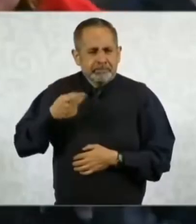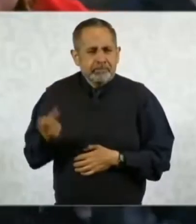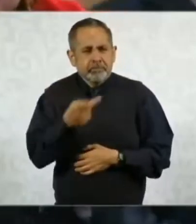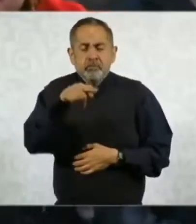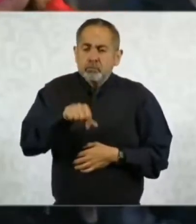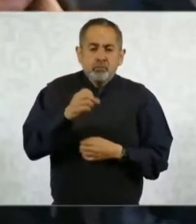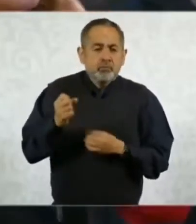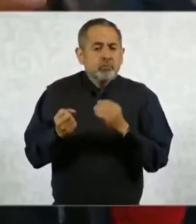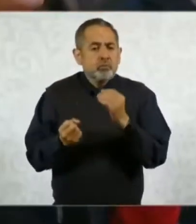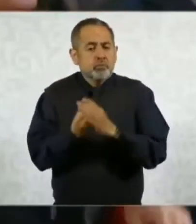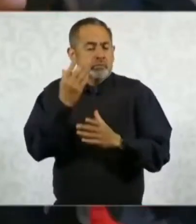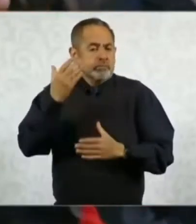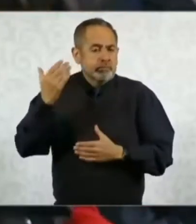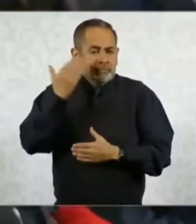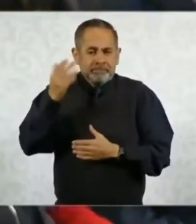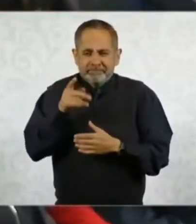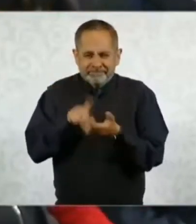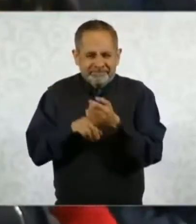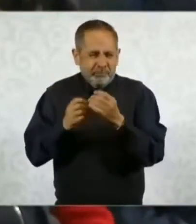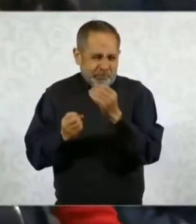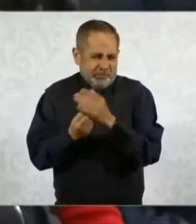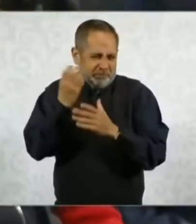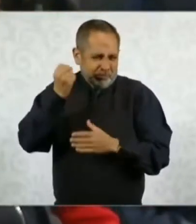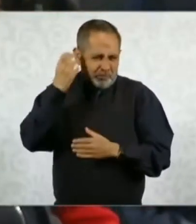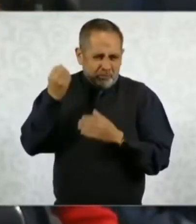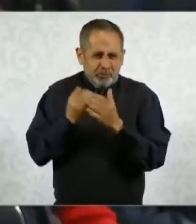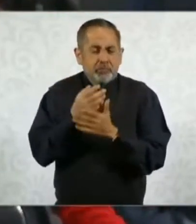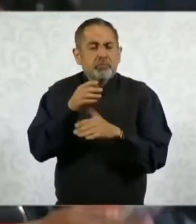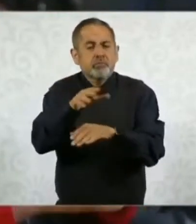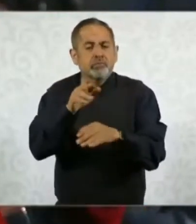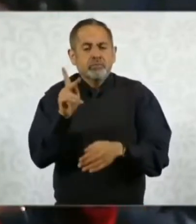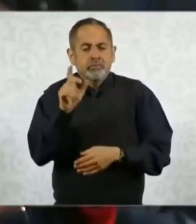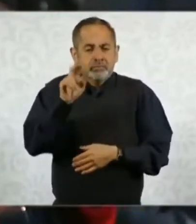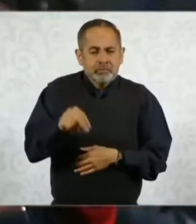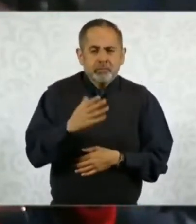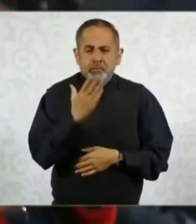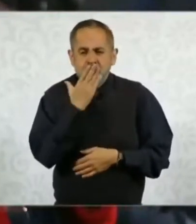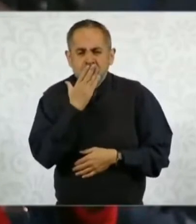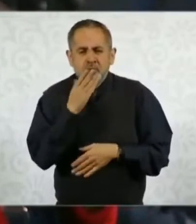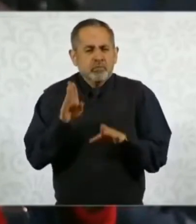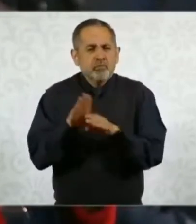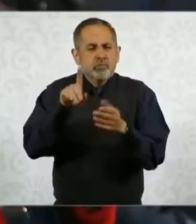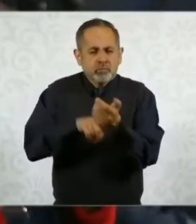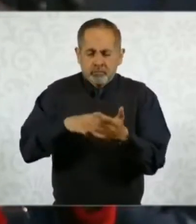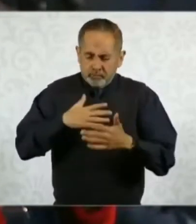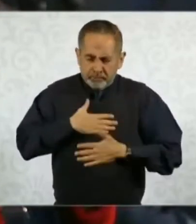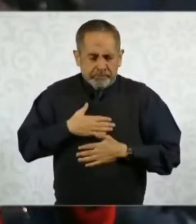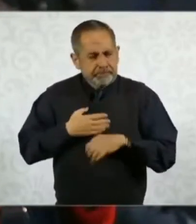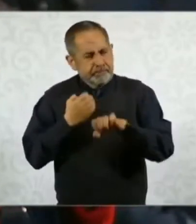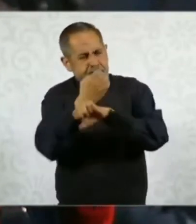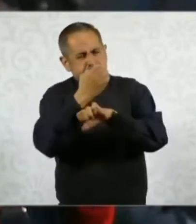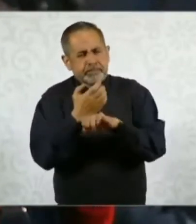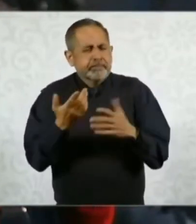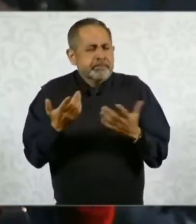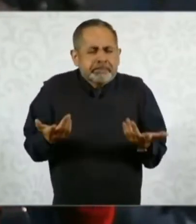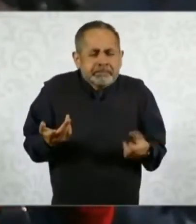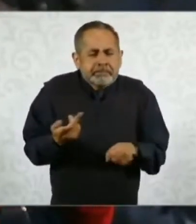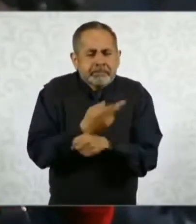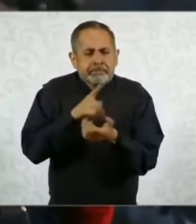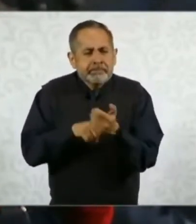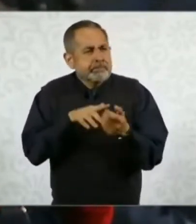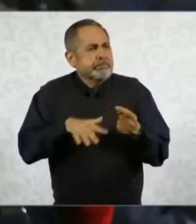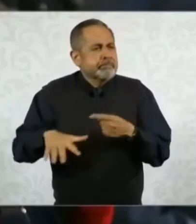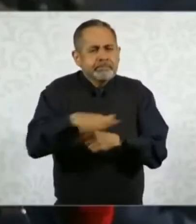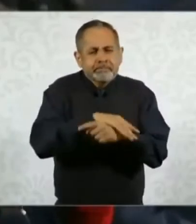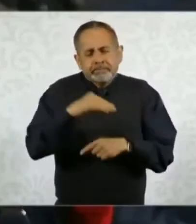mañaneras del pueblo y no le pregunto acerca del plan Sonora, el gran plan de industrialización de mi Estado. ¿Qué